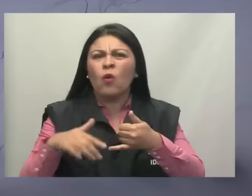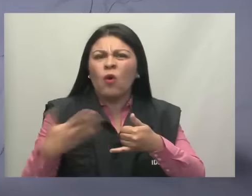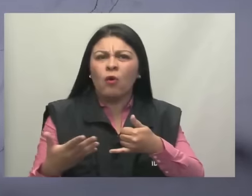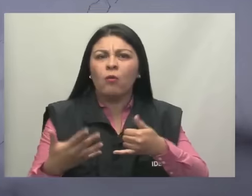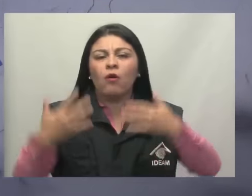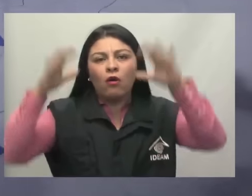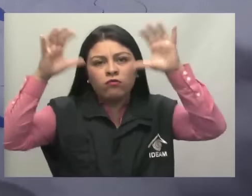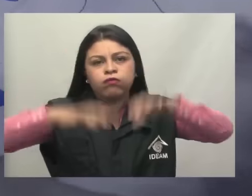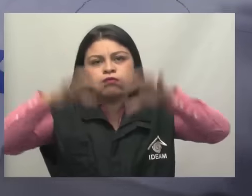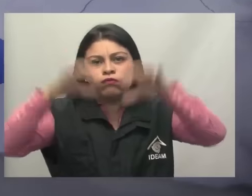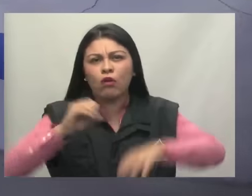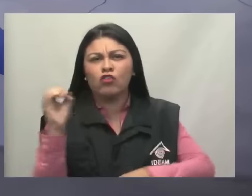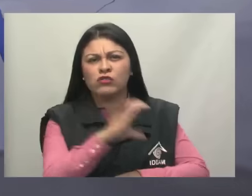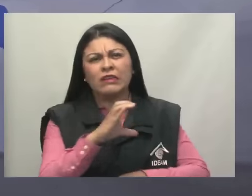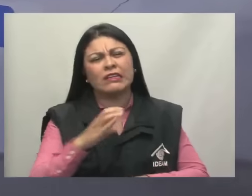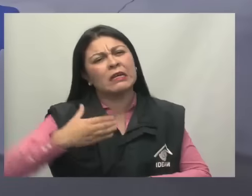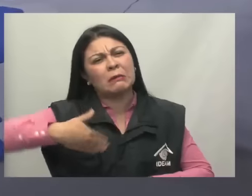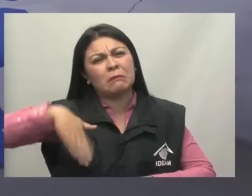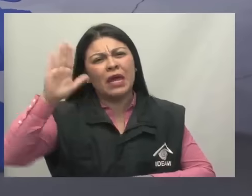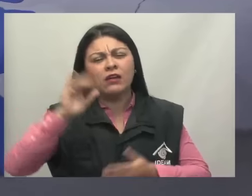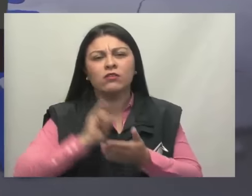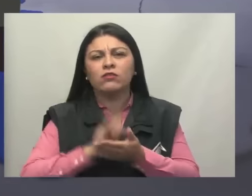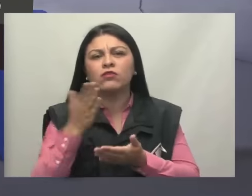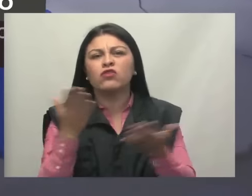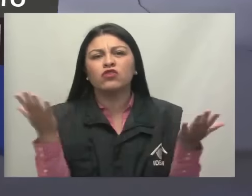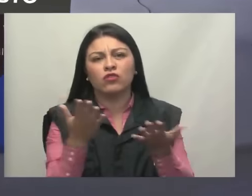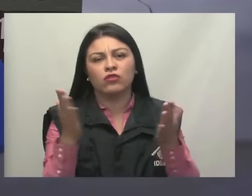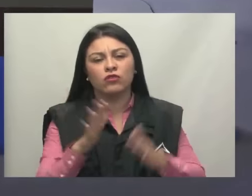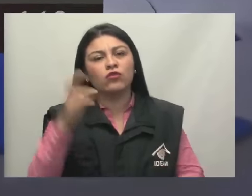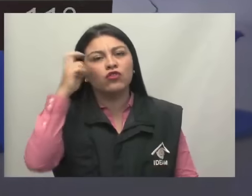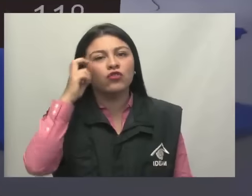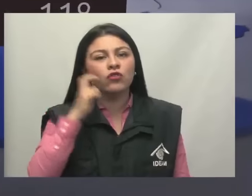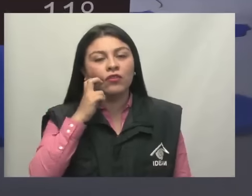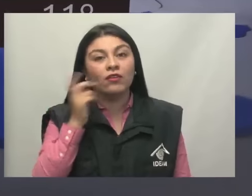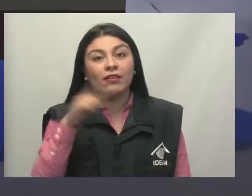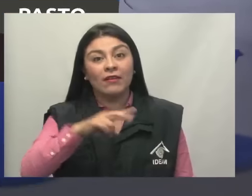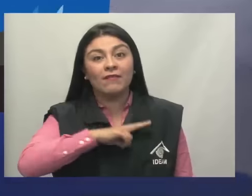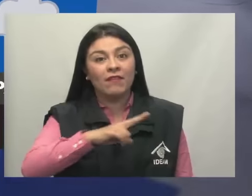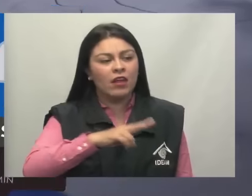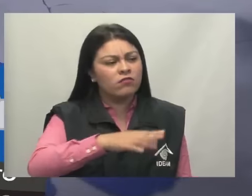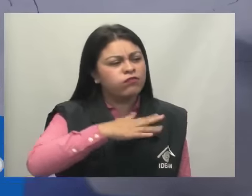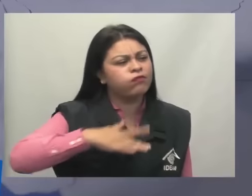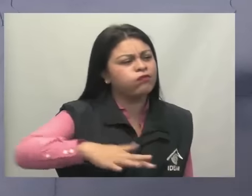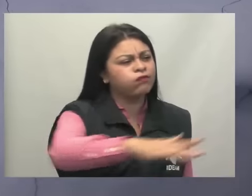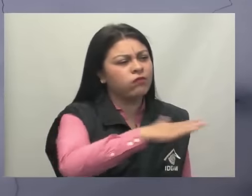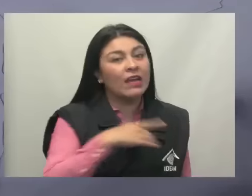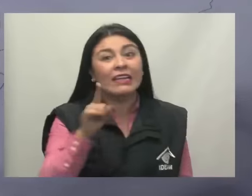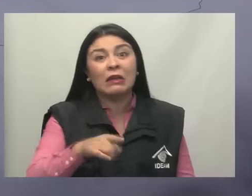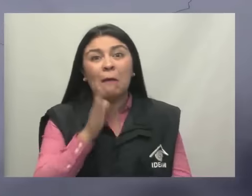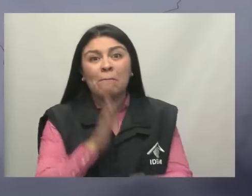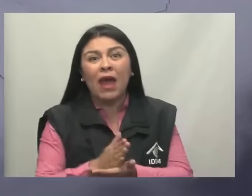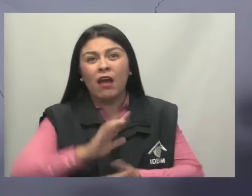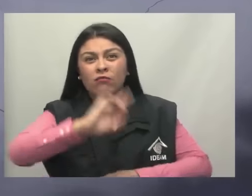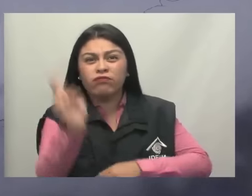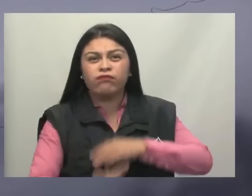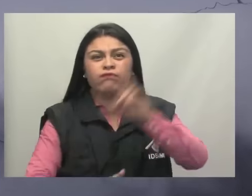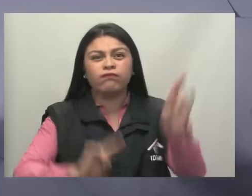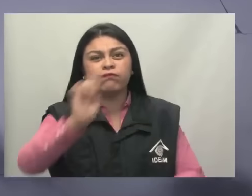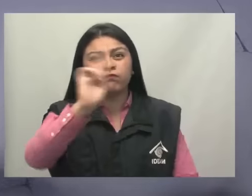lluvias en el occidente con mayor consideración en las costas del Chocó y Valle del Cauca, también con posible actividad eléctrica.